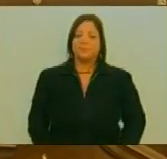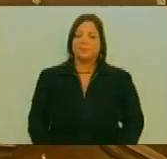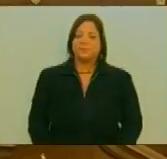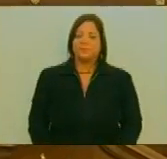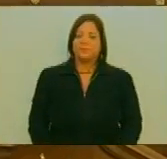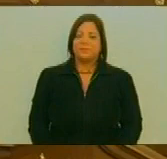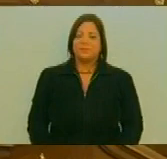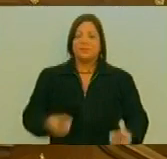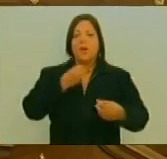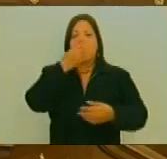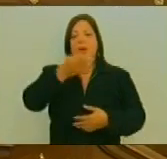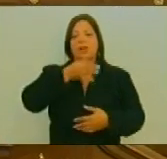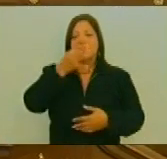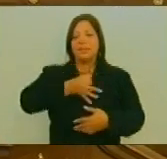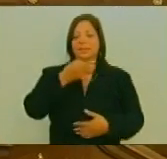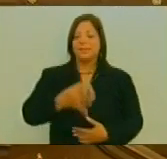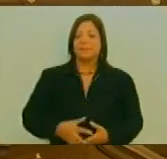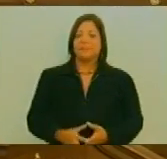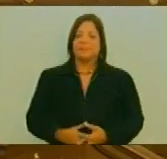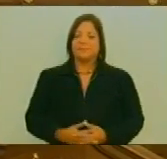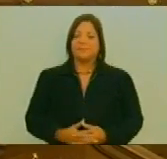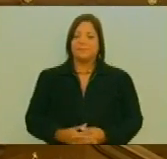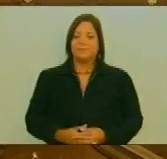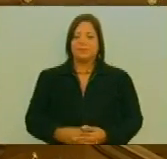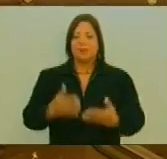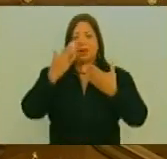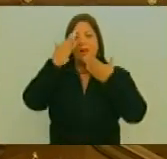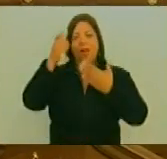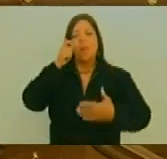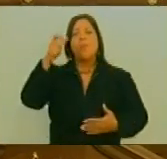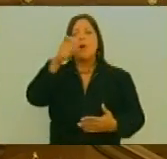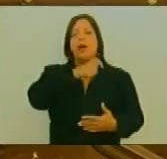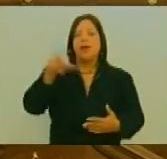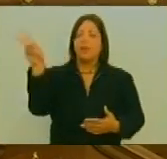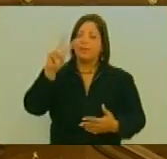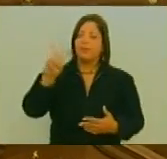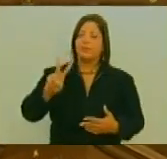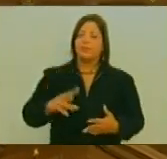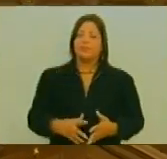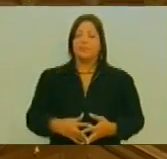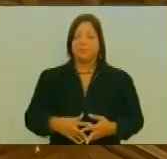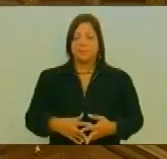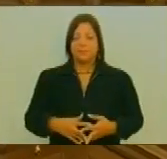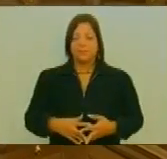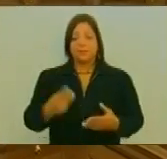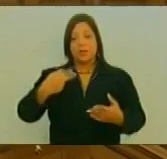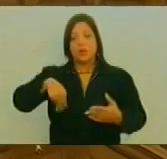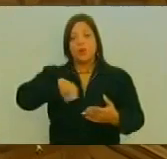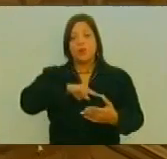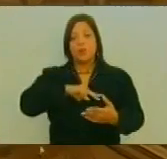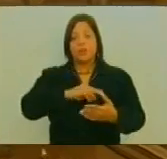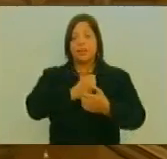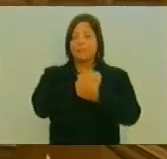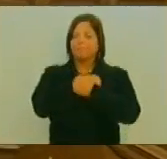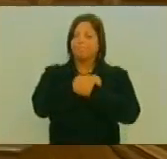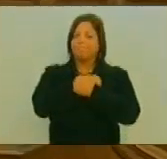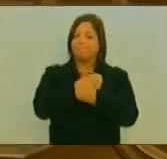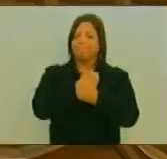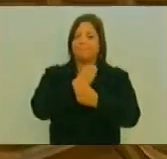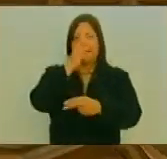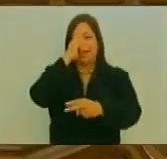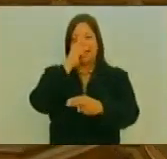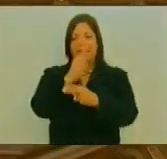Buenas Tardes Pueblo De Venezuela A Nuestra Querida Y